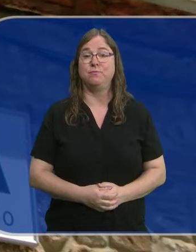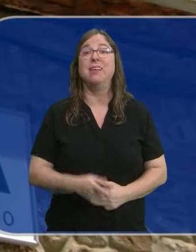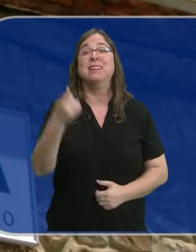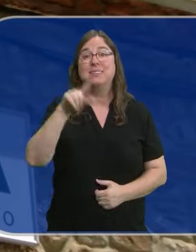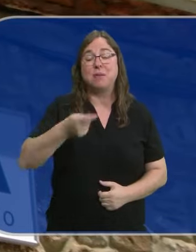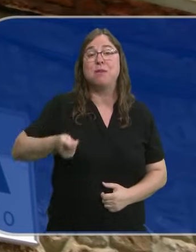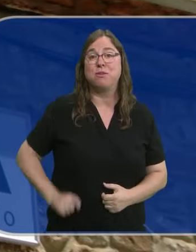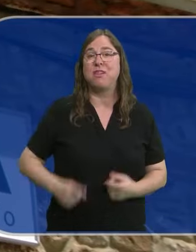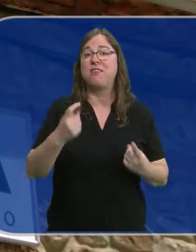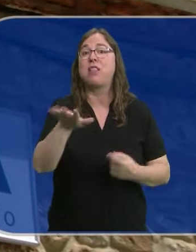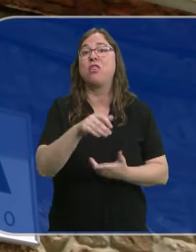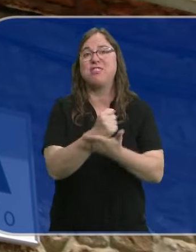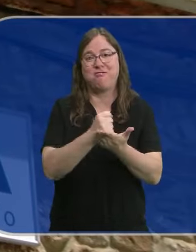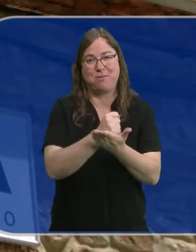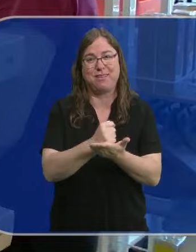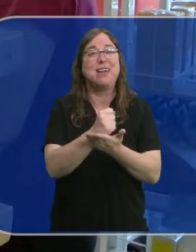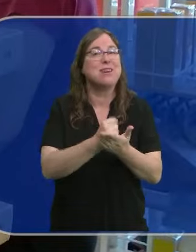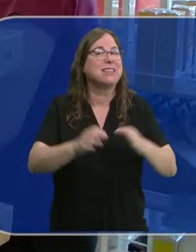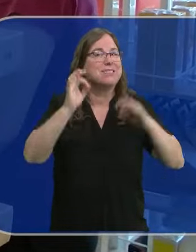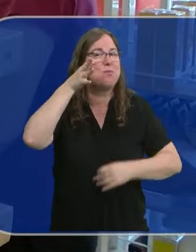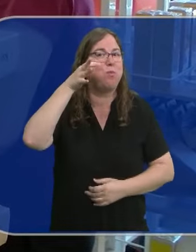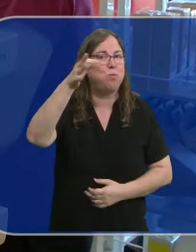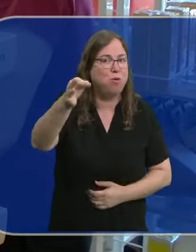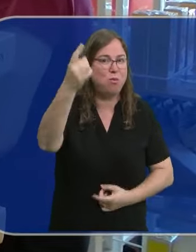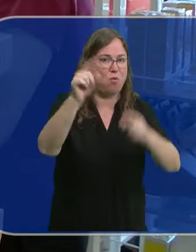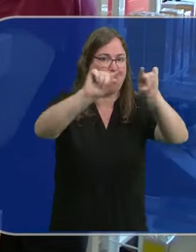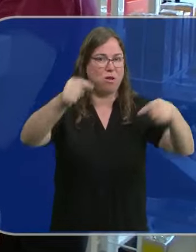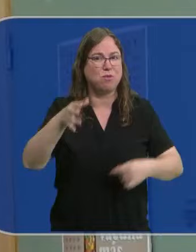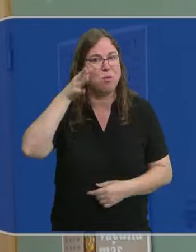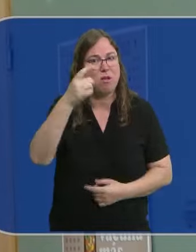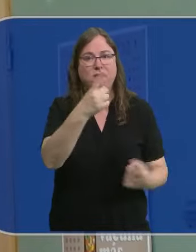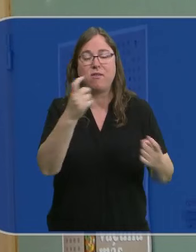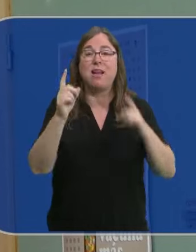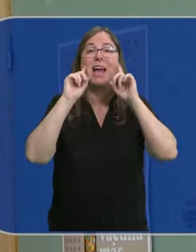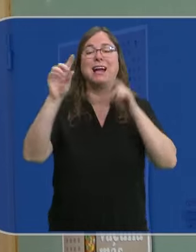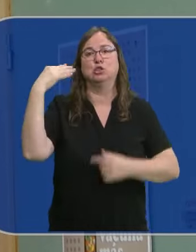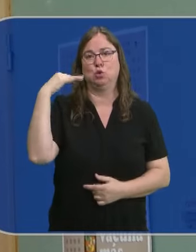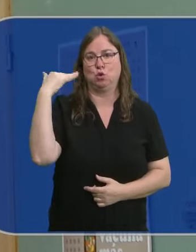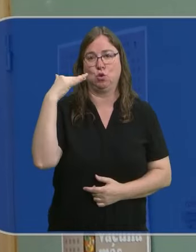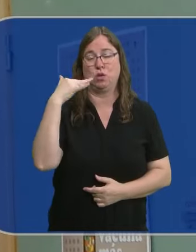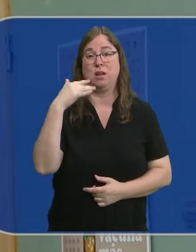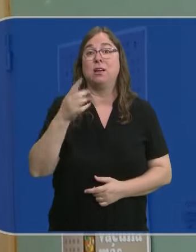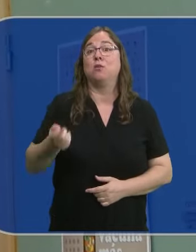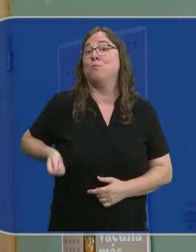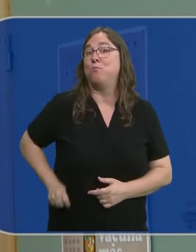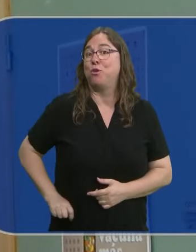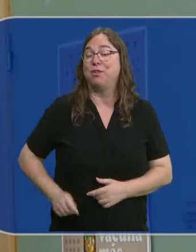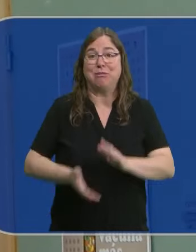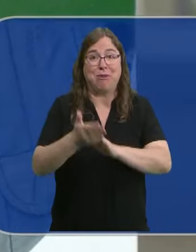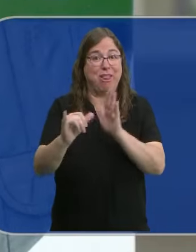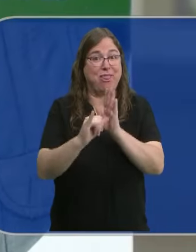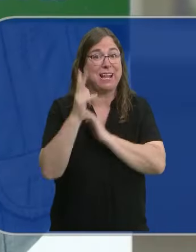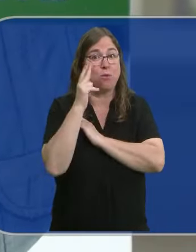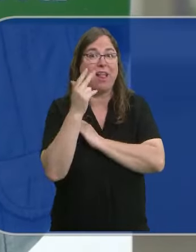También falta personal en las farmacias, pero en este caso en las del medio rural de algunas provincias. Es el caso de Soria. Cualquier profesional en edad de